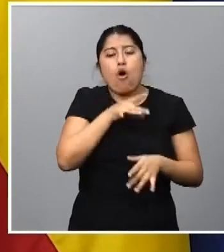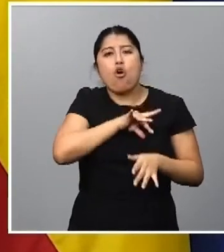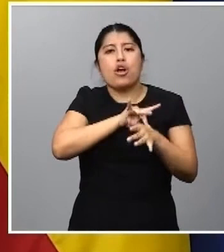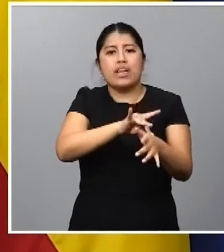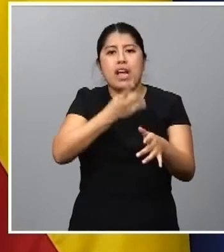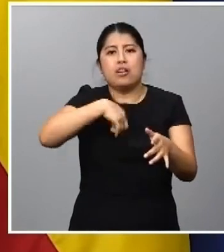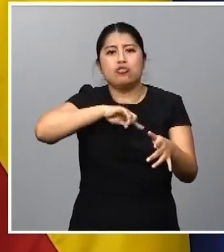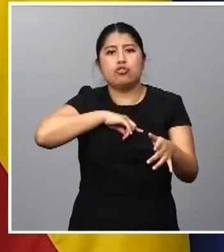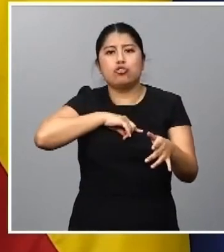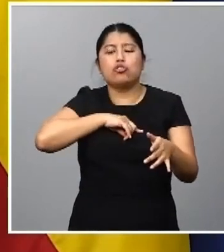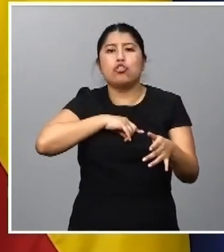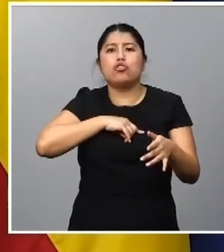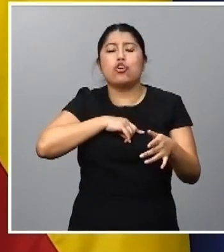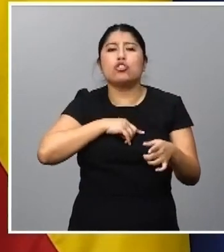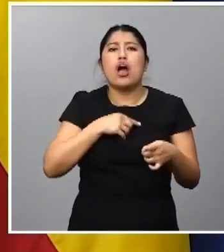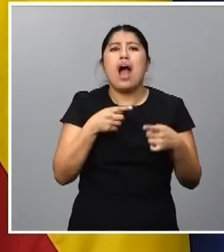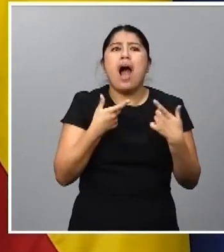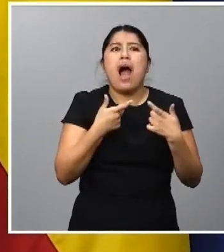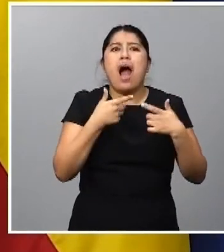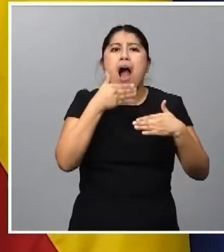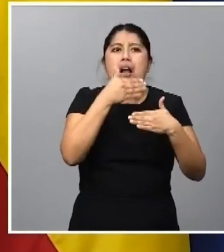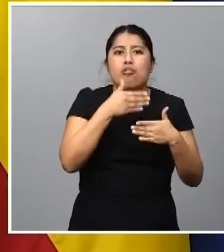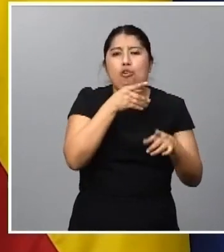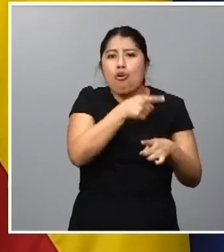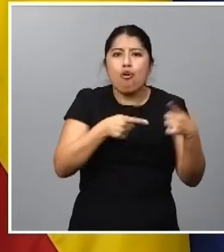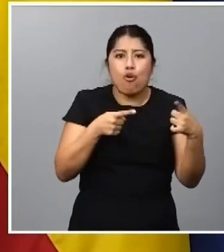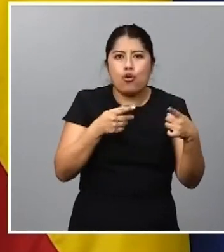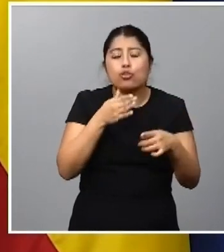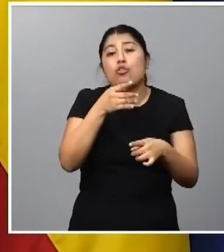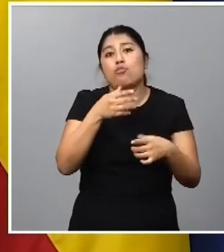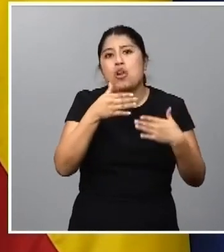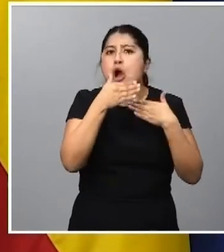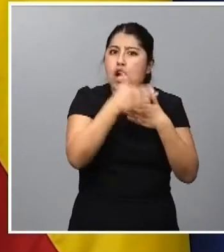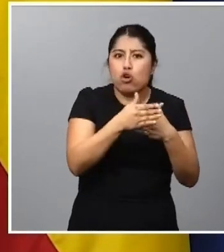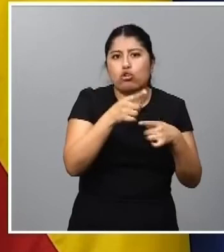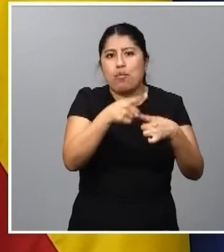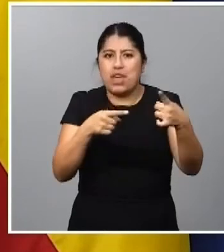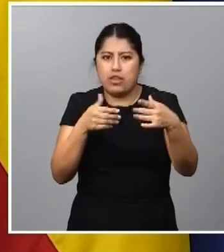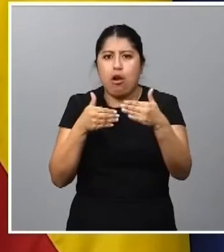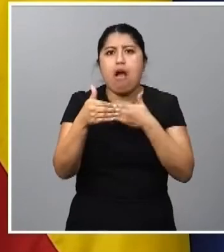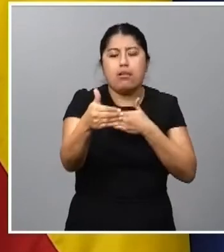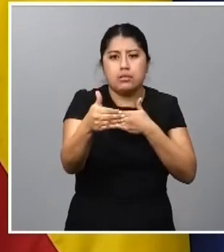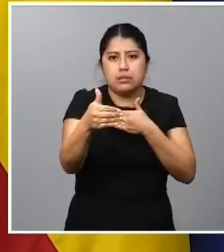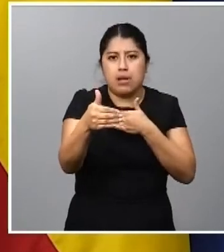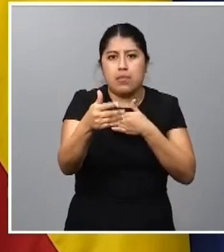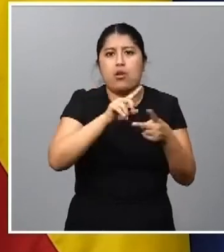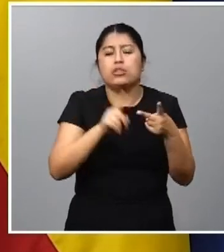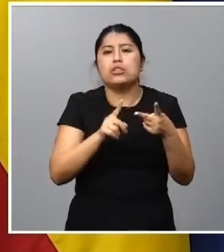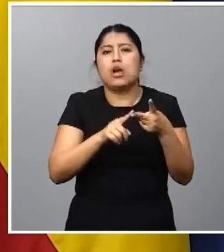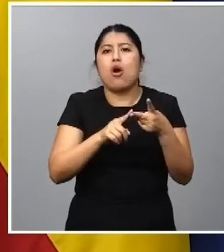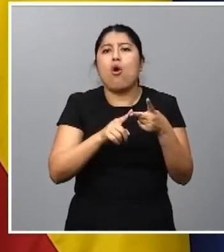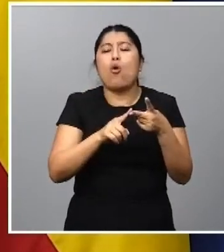con medidas a medio, a corto y a largo plazo. Y otro objetivo importante, que es impulsar un acuerdo